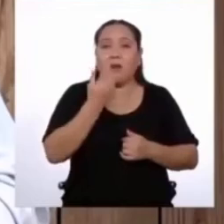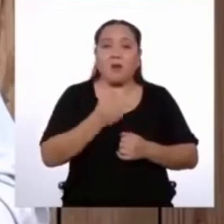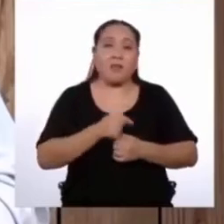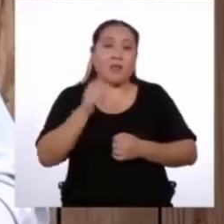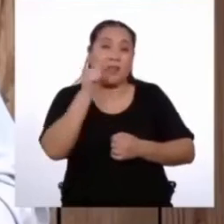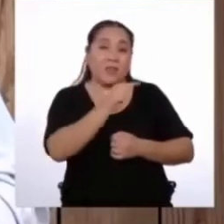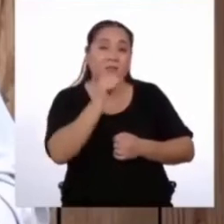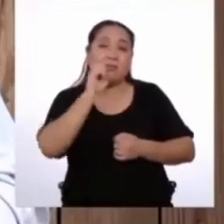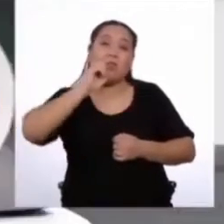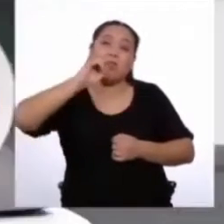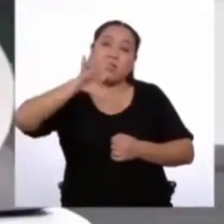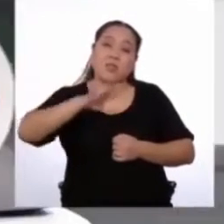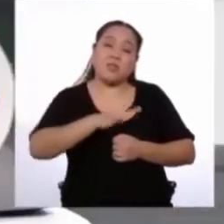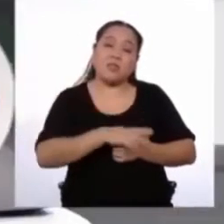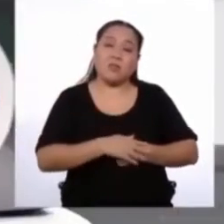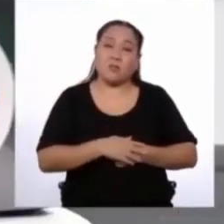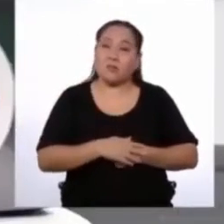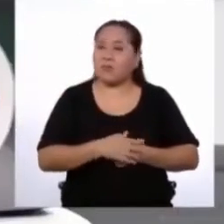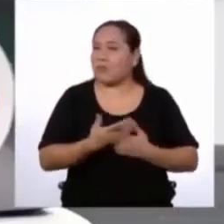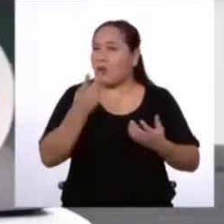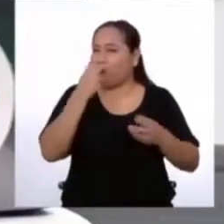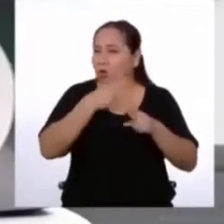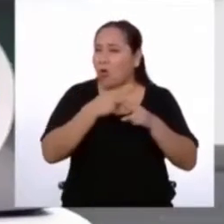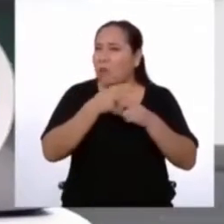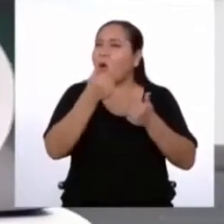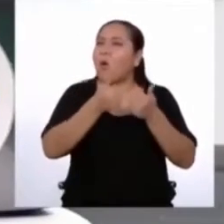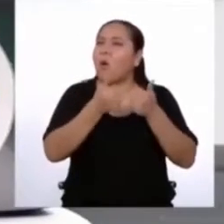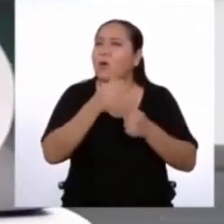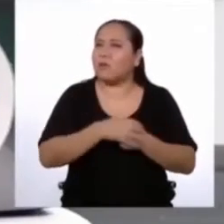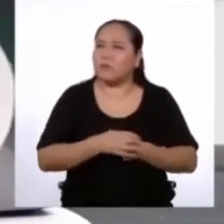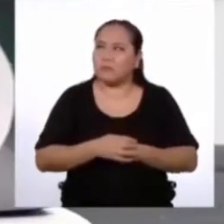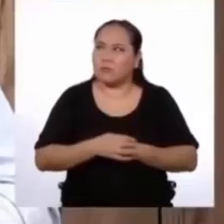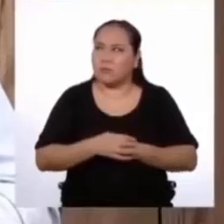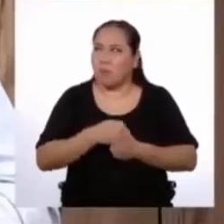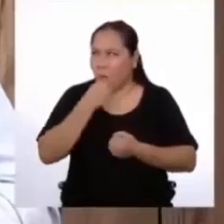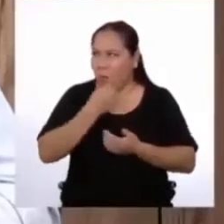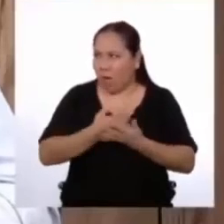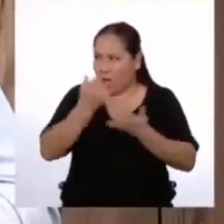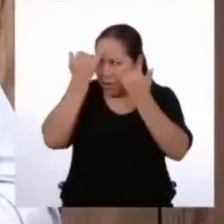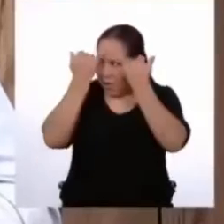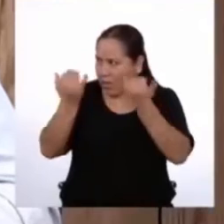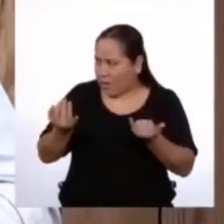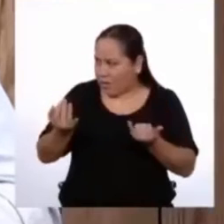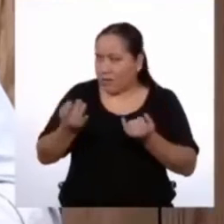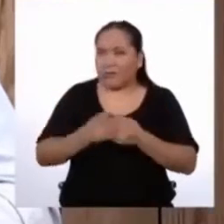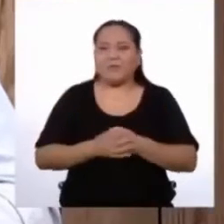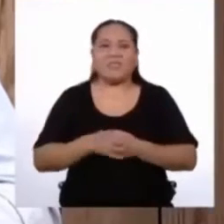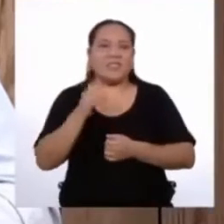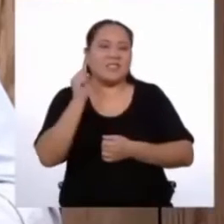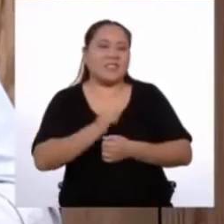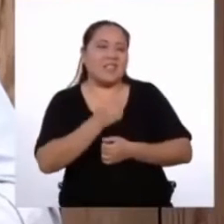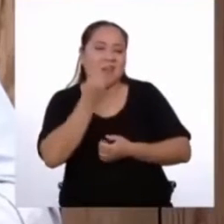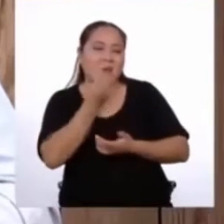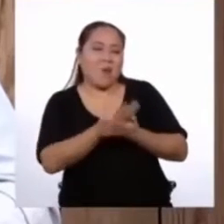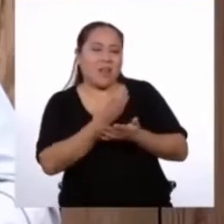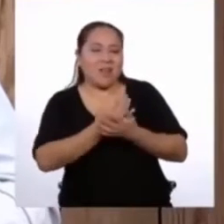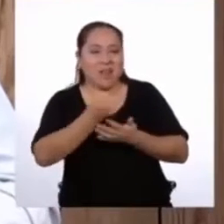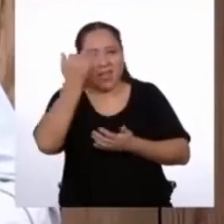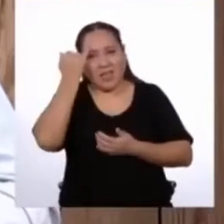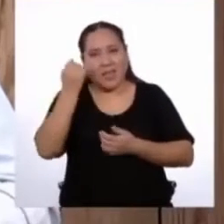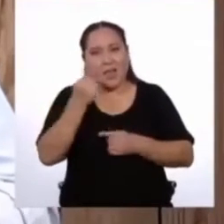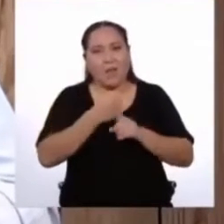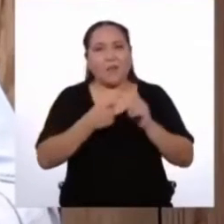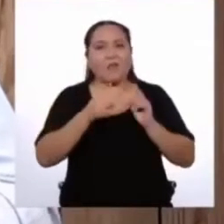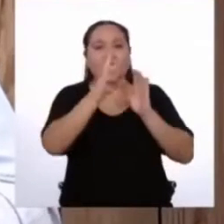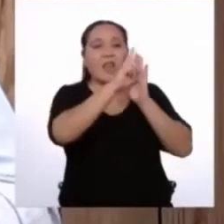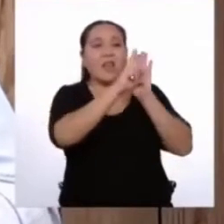llama eso que acabas de hacer? Mmm, ¿dar una buena idea? Ja, ja, ja. Sí, claro, es una buena idea, pero también